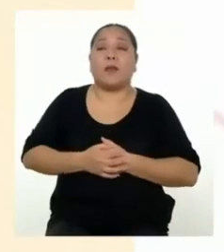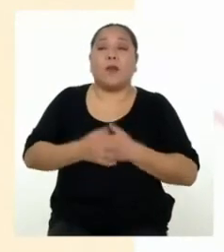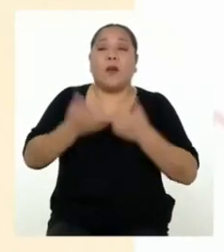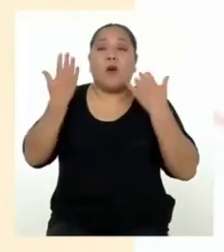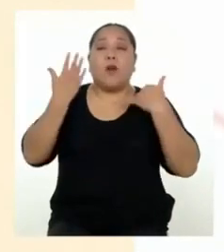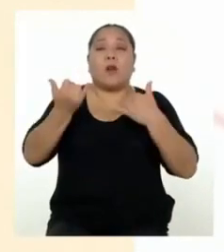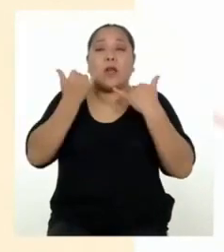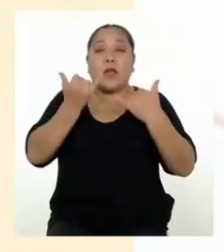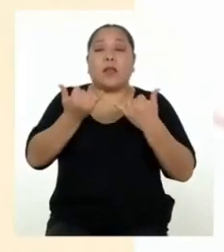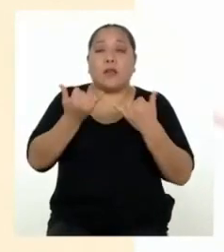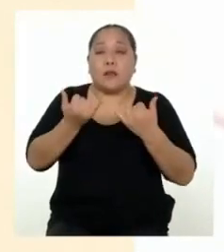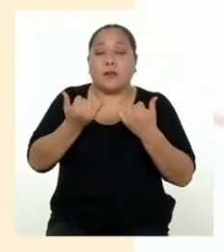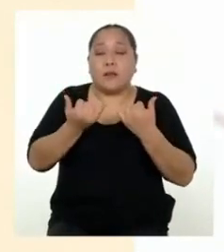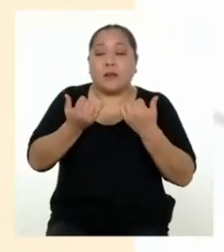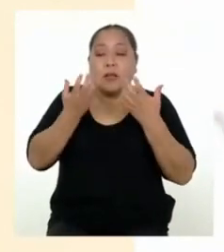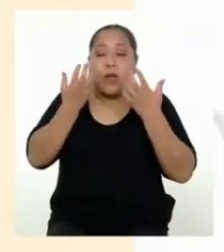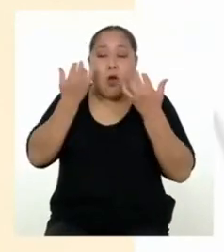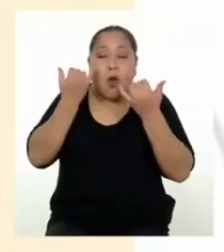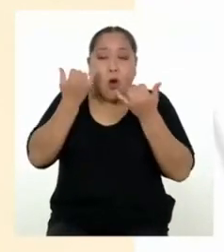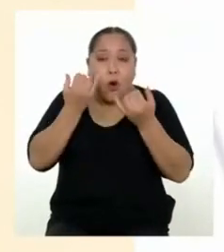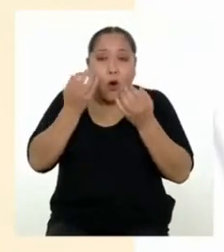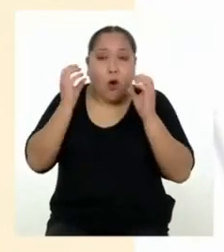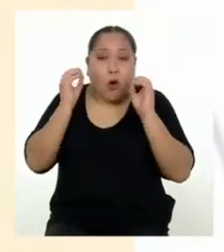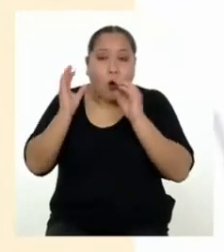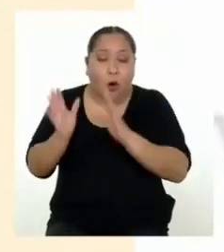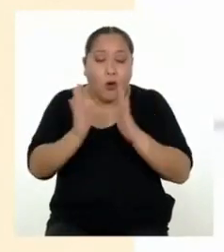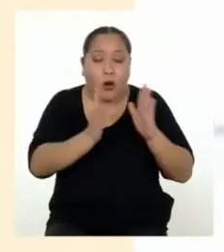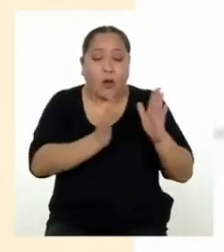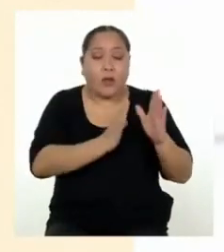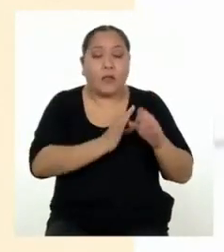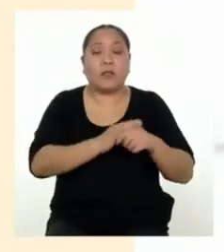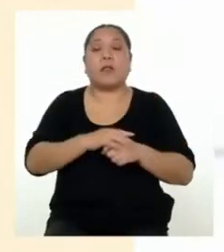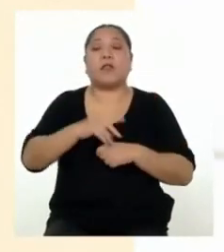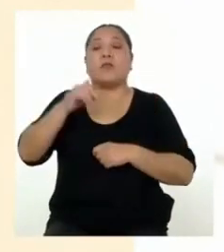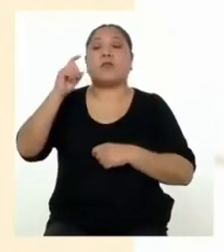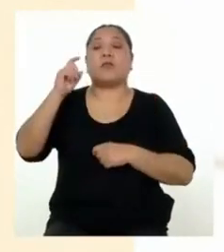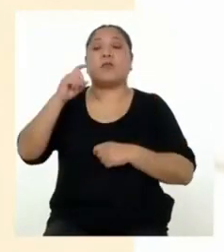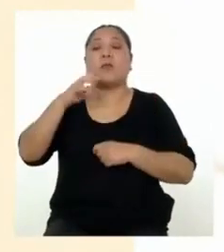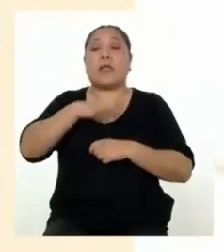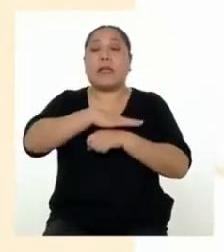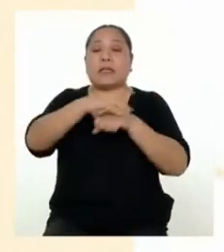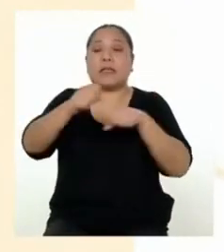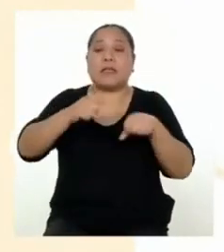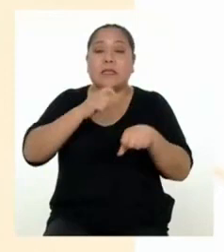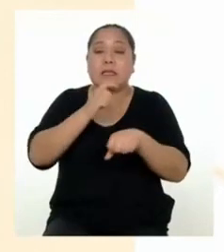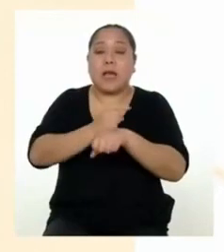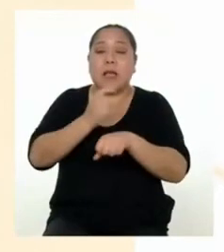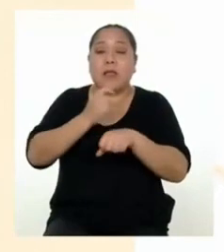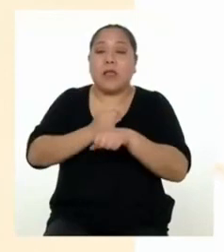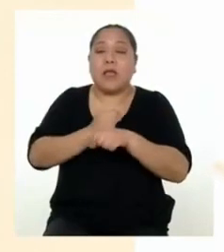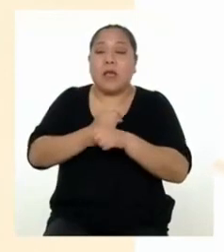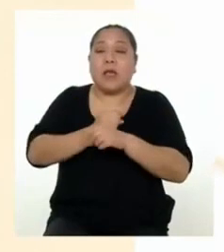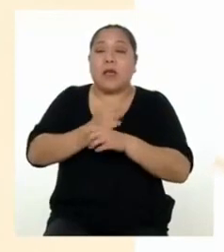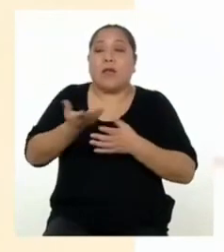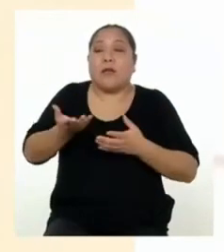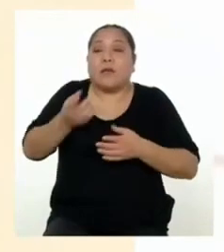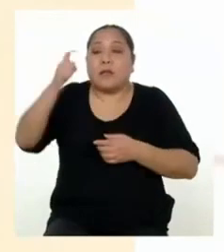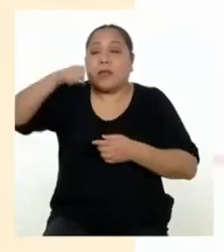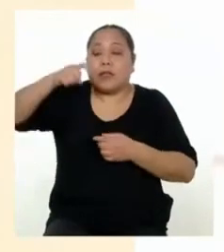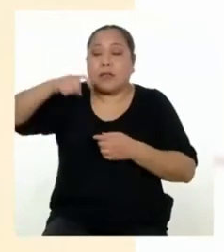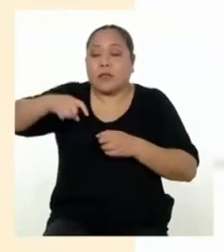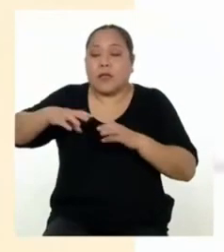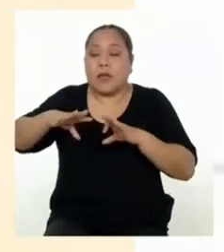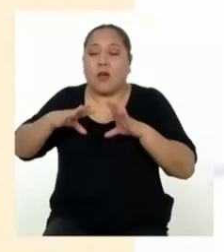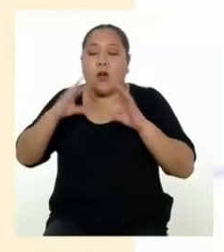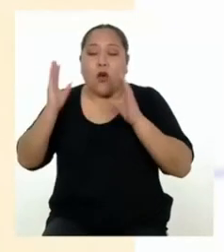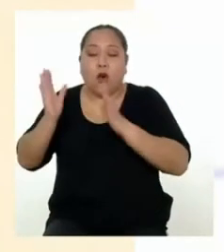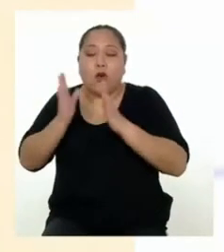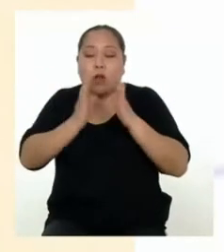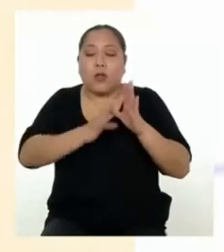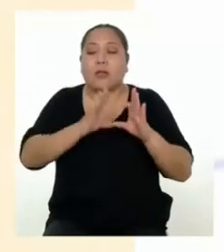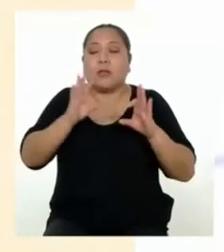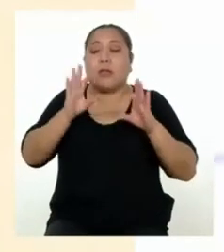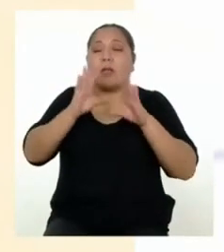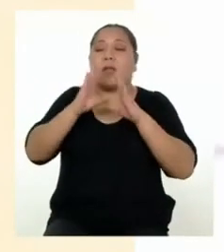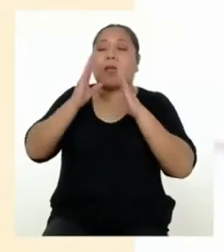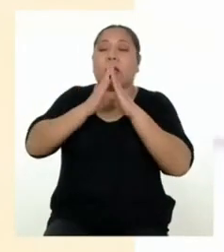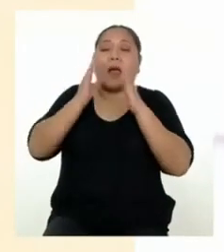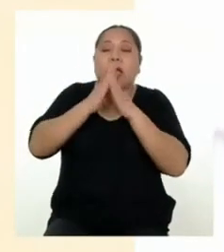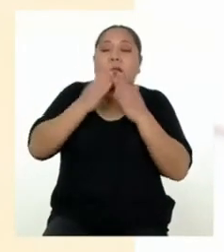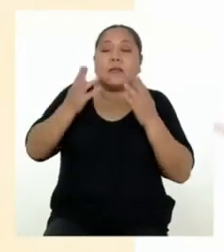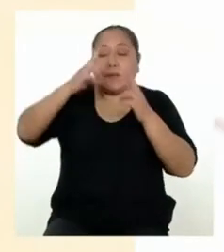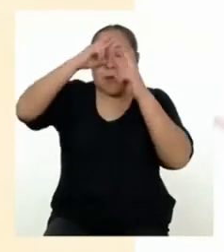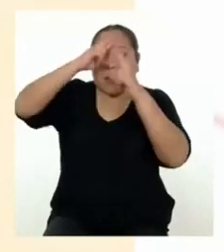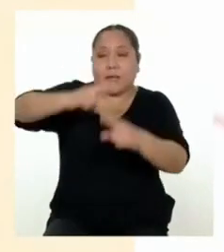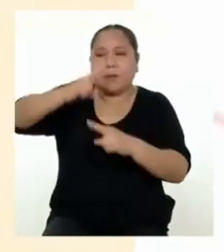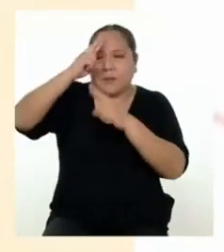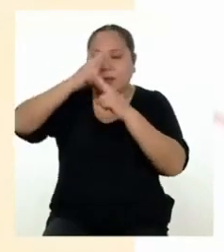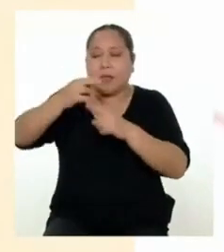Organizarnos. Para promover una sana convivencia en familia, debemos establecer formas de organizarnos en casa, para respetar los tiempos y